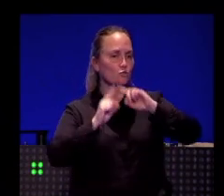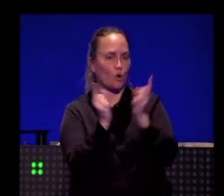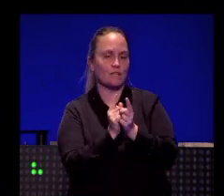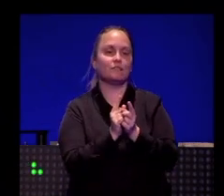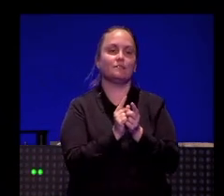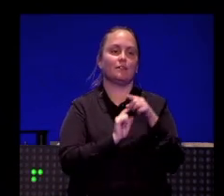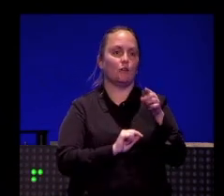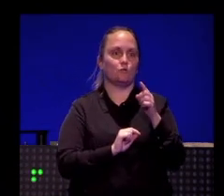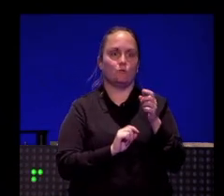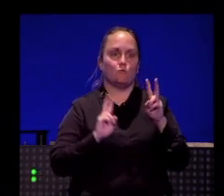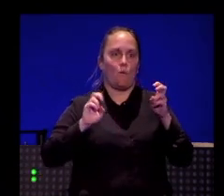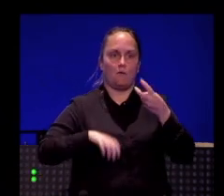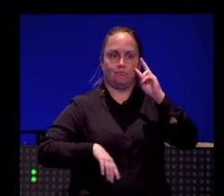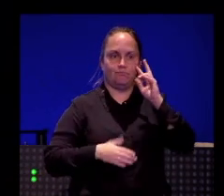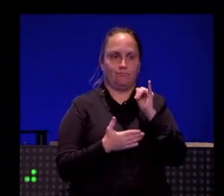para nosotros.